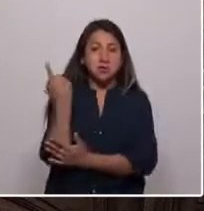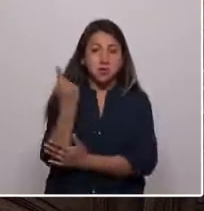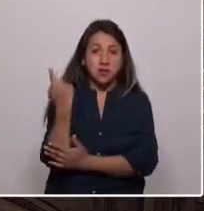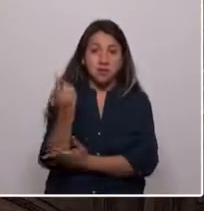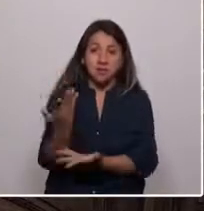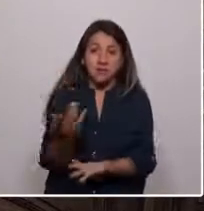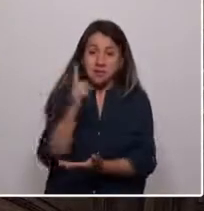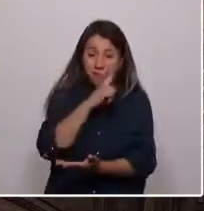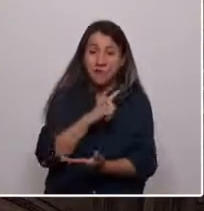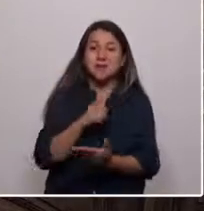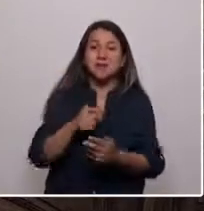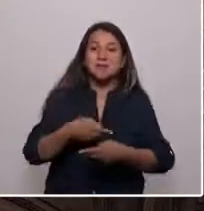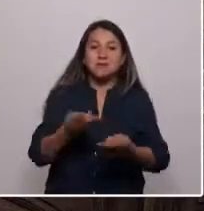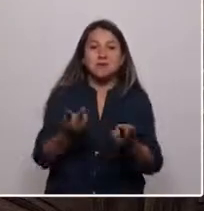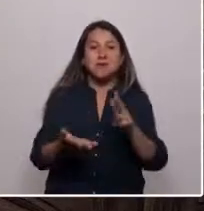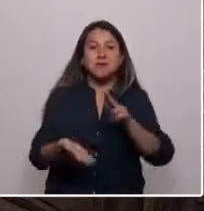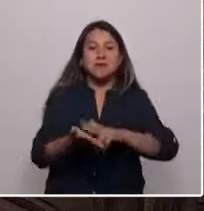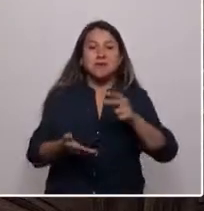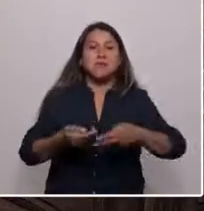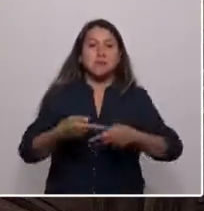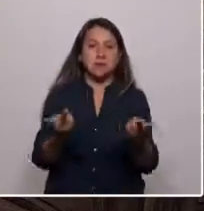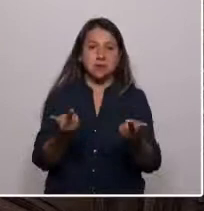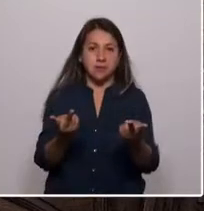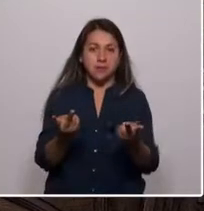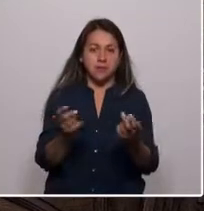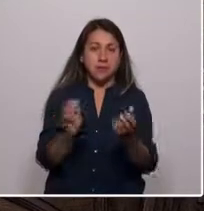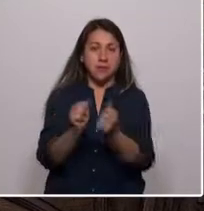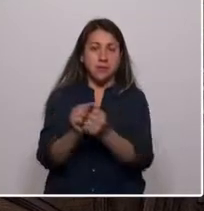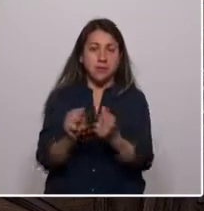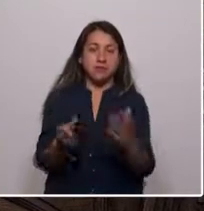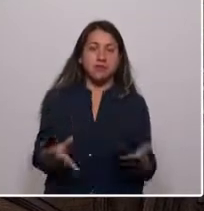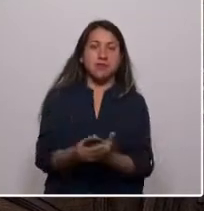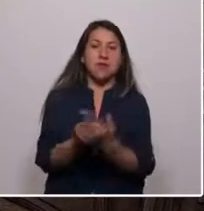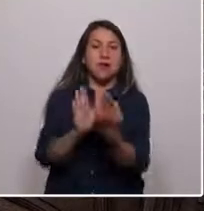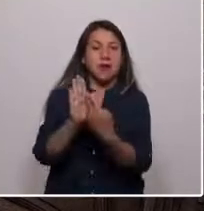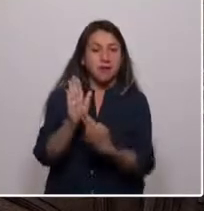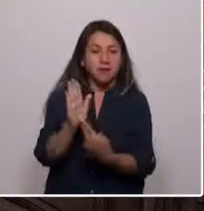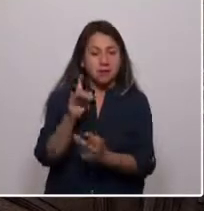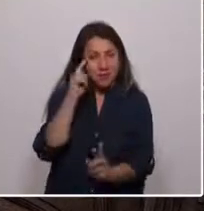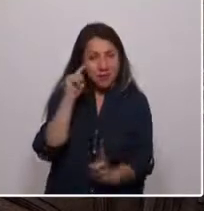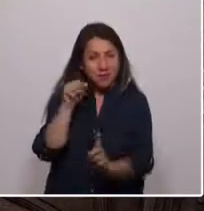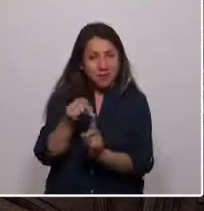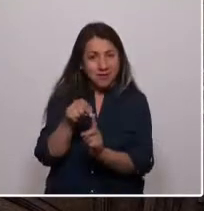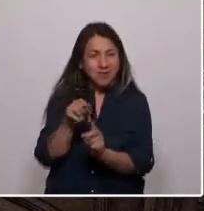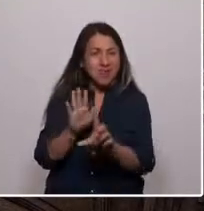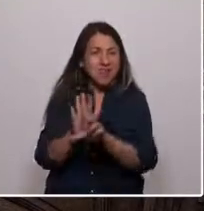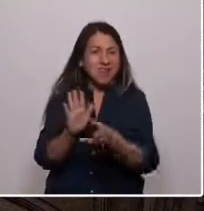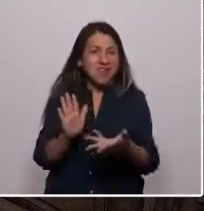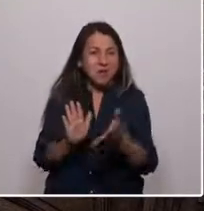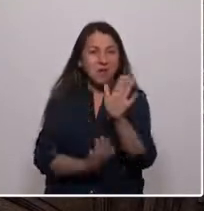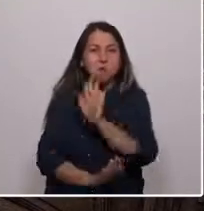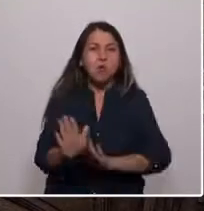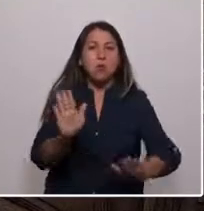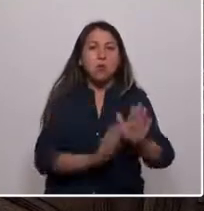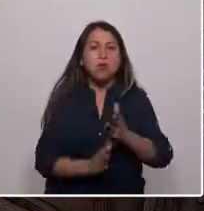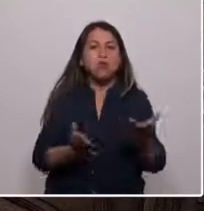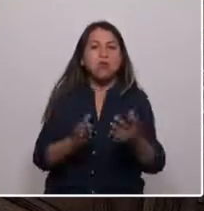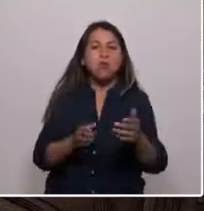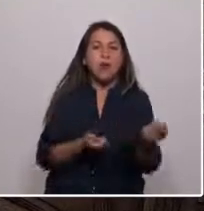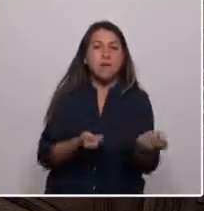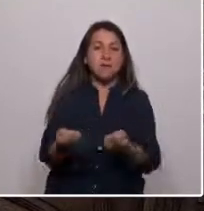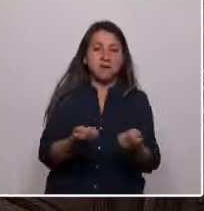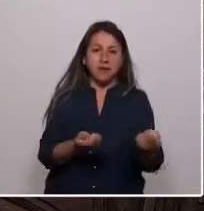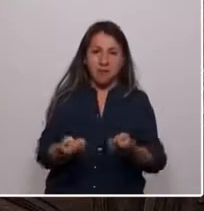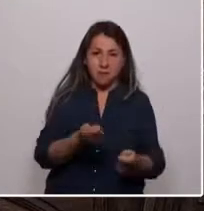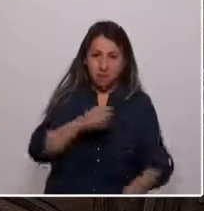finalmente fue promulgada y publicada junto a su reglamento, siendo el objetivo central de esta ley, proteger la forma de administración comunitaria,